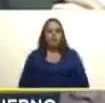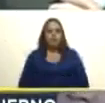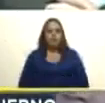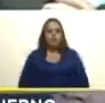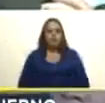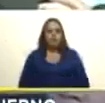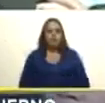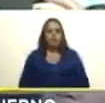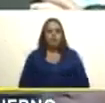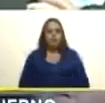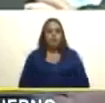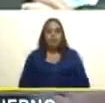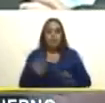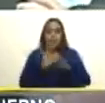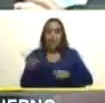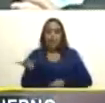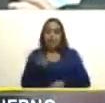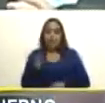para las partes